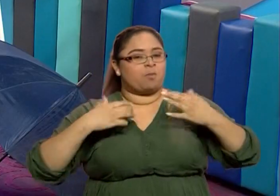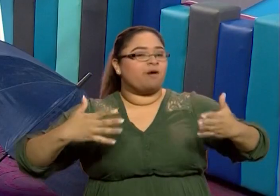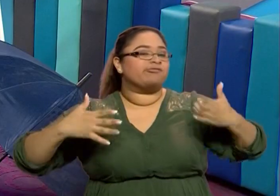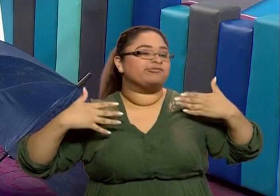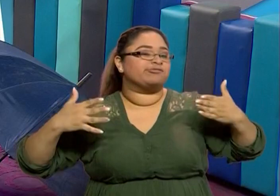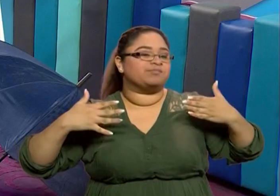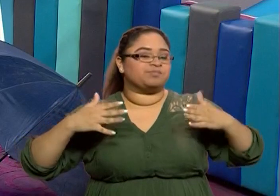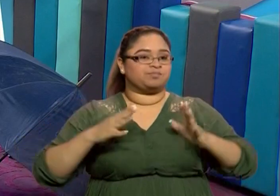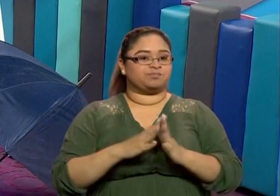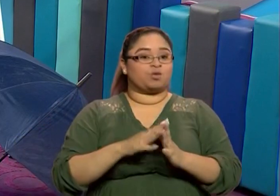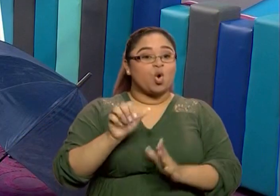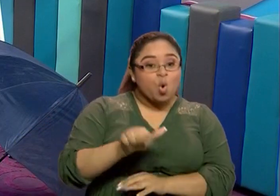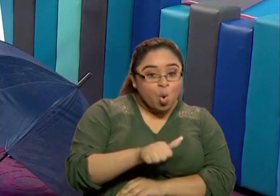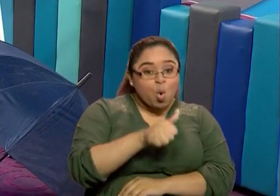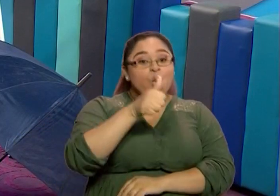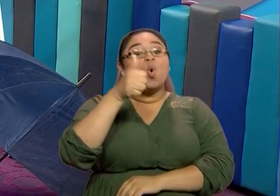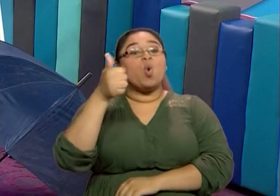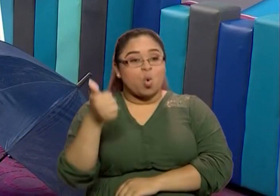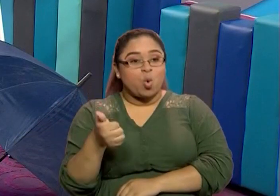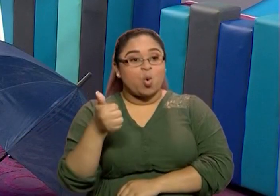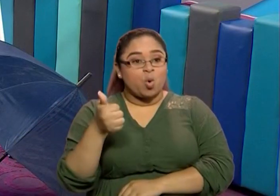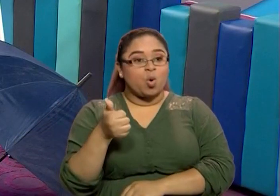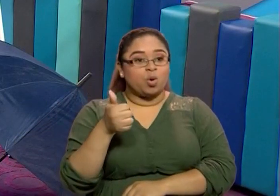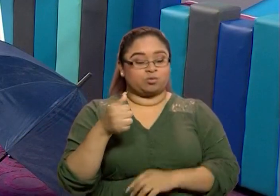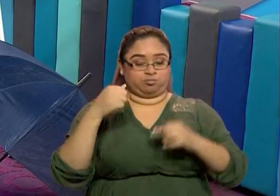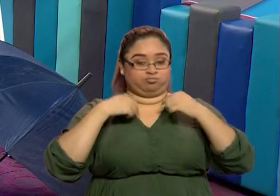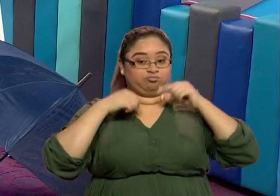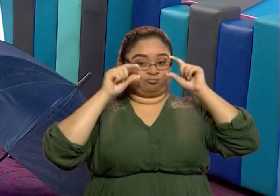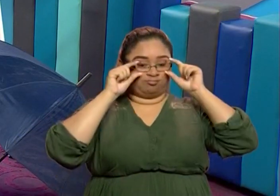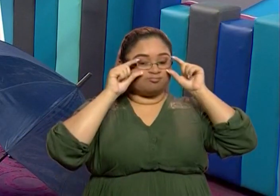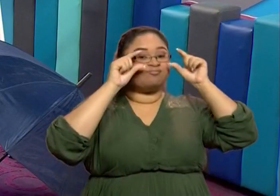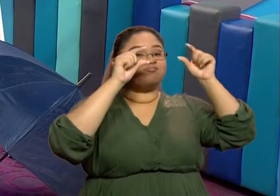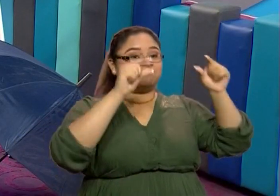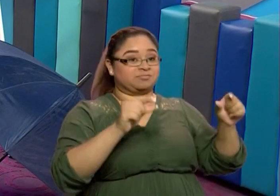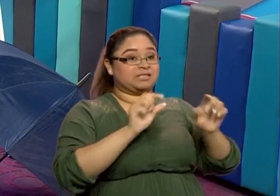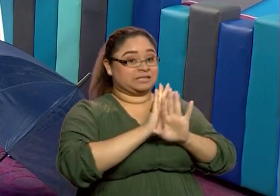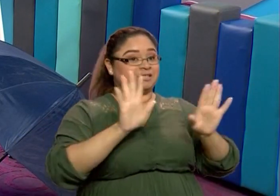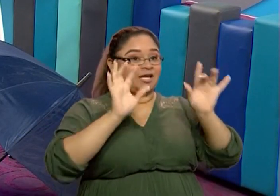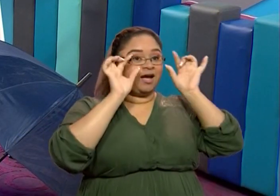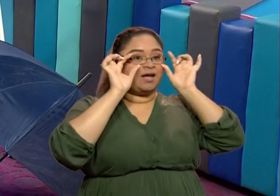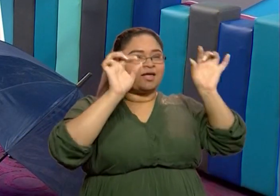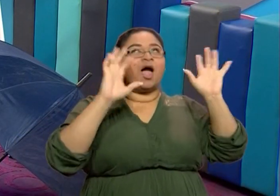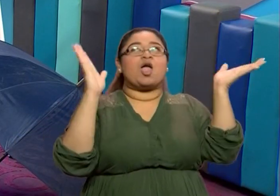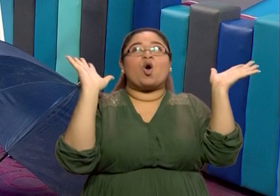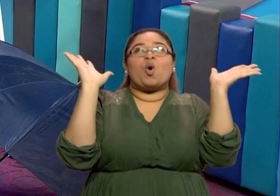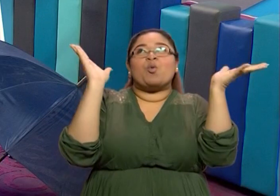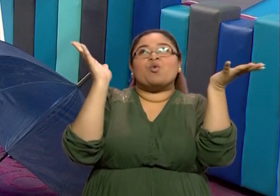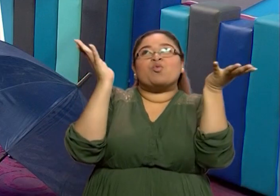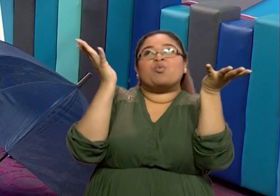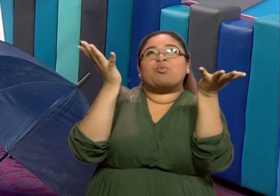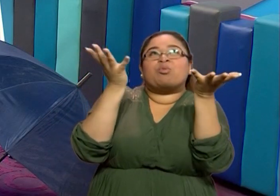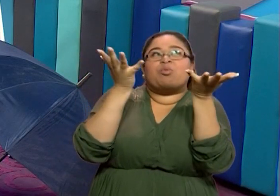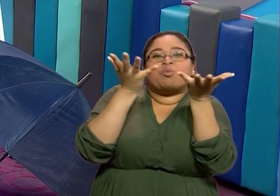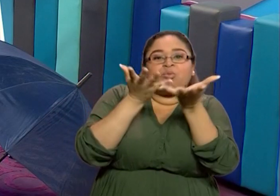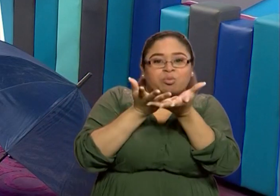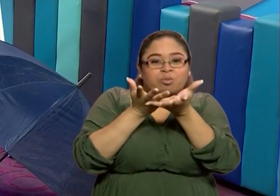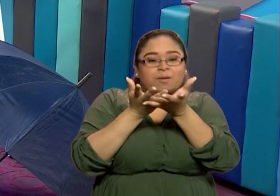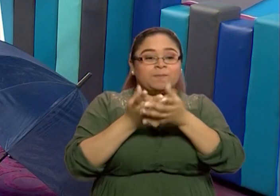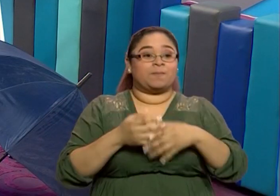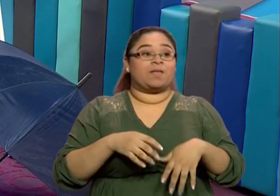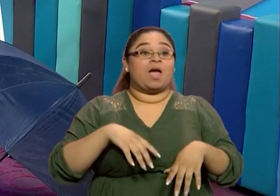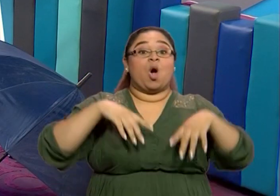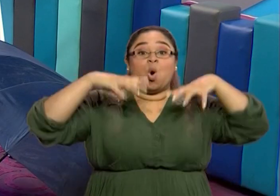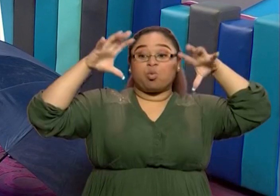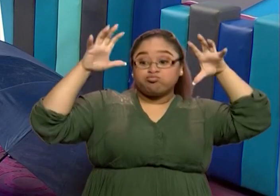más tenemos? Otro fenómeno atmosférico. Me voy a quitar los lentes, porque como que se nubló un poquito. Cuando está